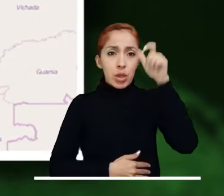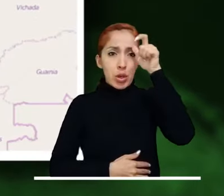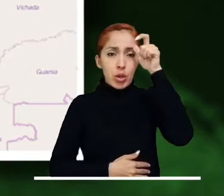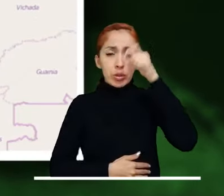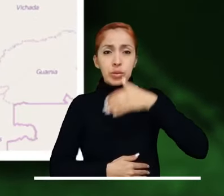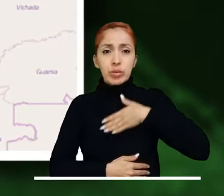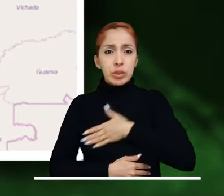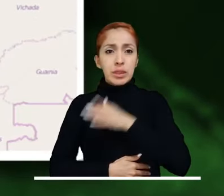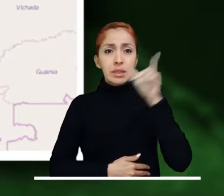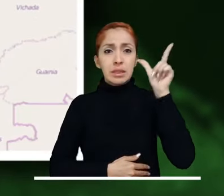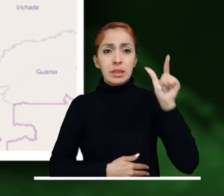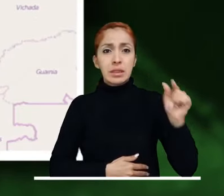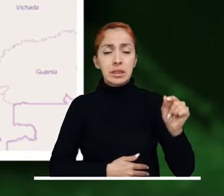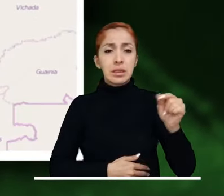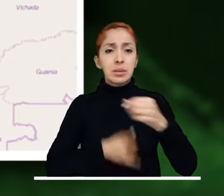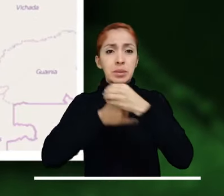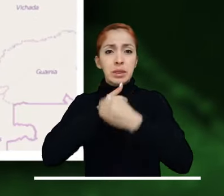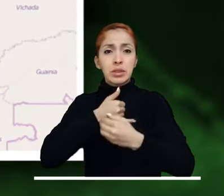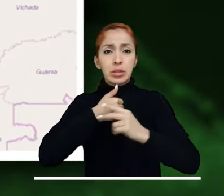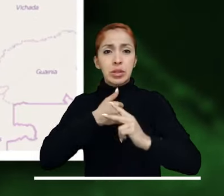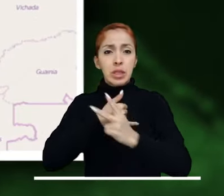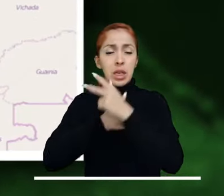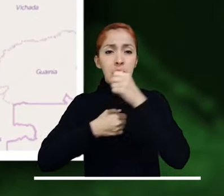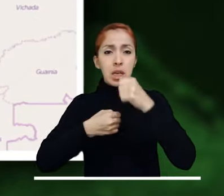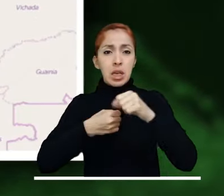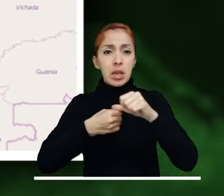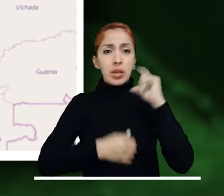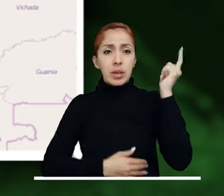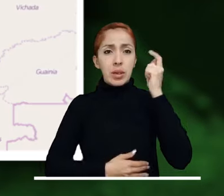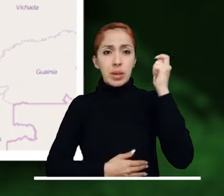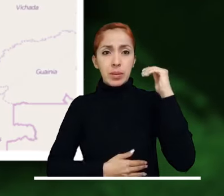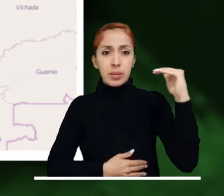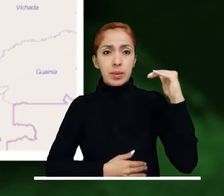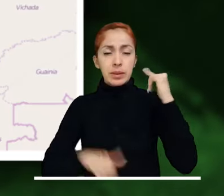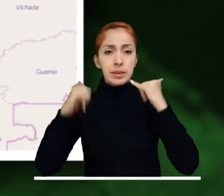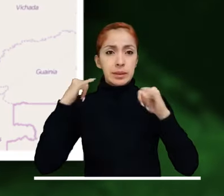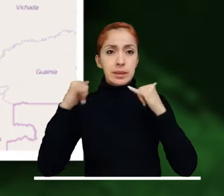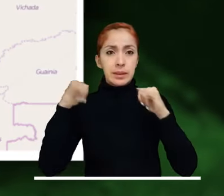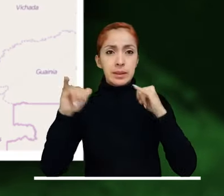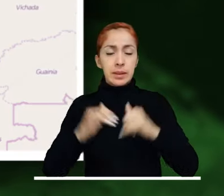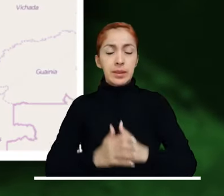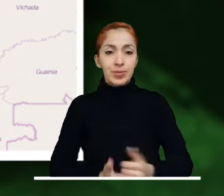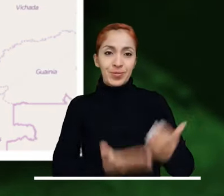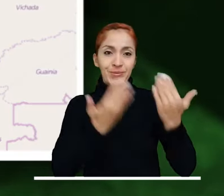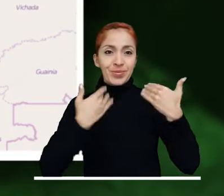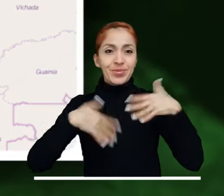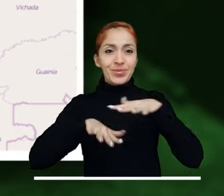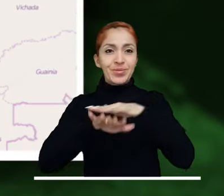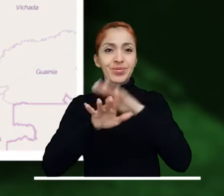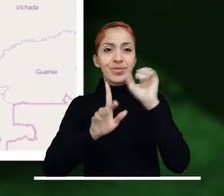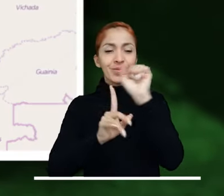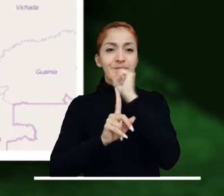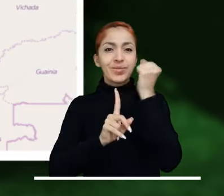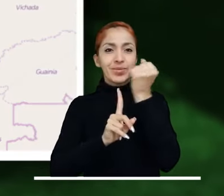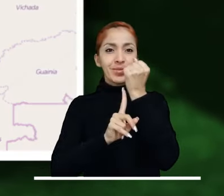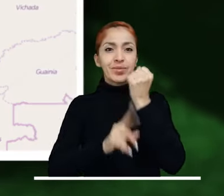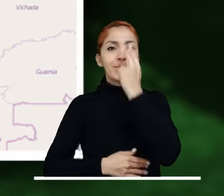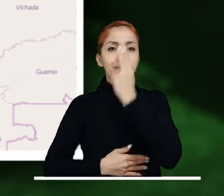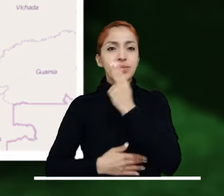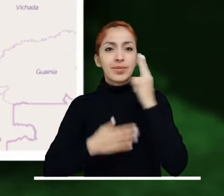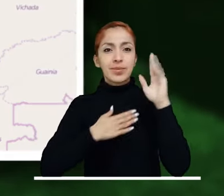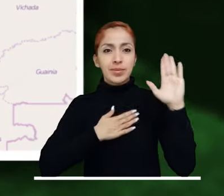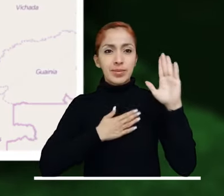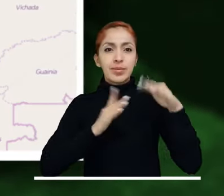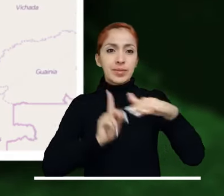Alerta roja por posibles deslizamientos en Magdalena, Córdoba, Bolívar, Cesar, El Pacífico, Los Andes,